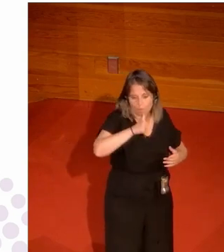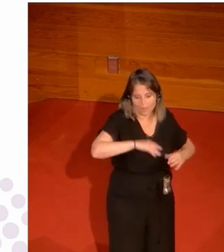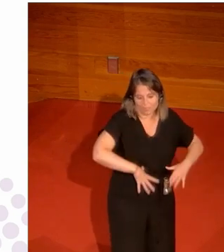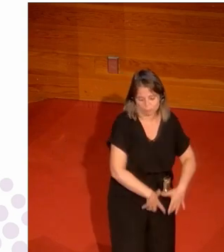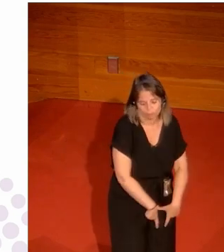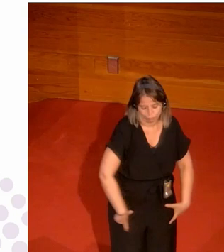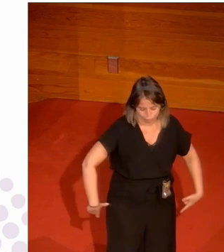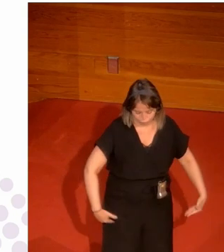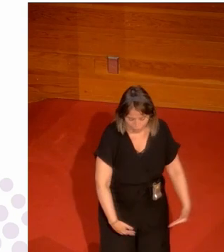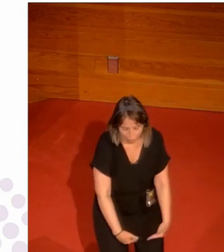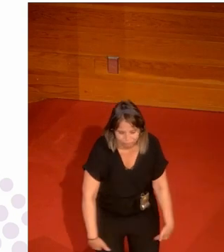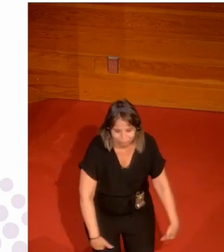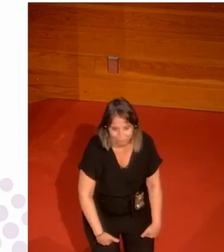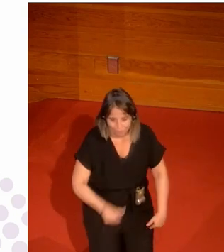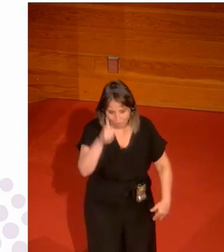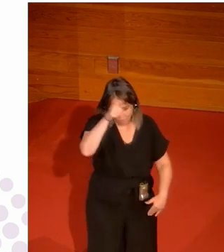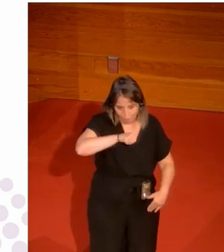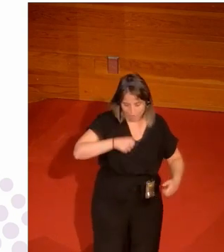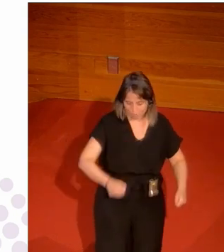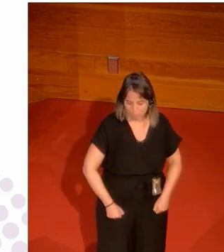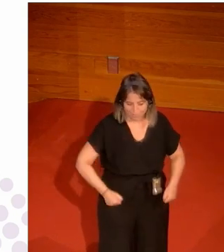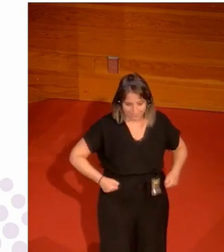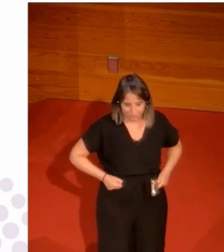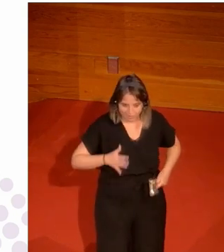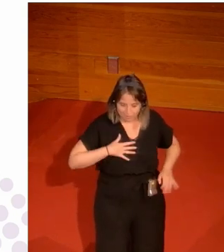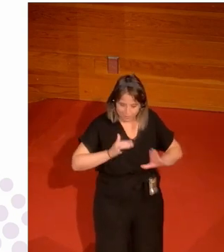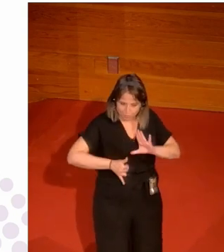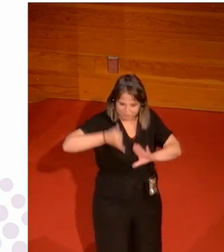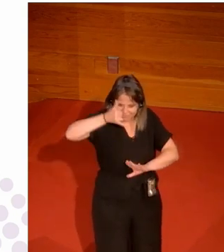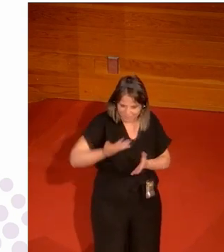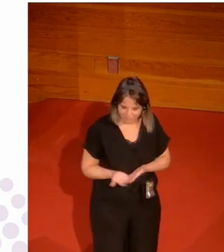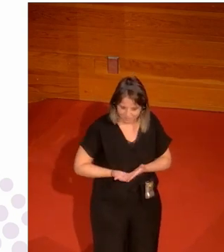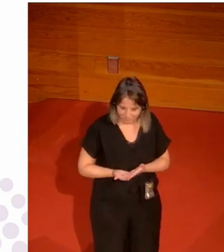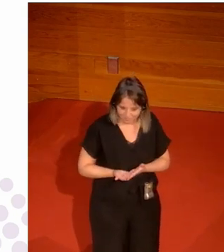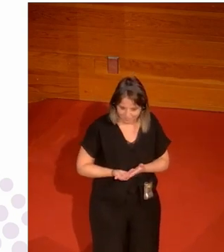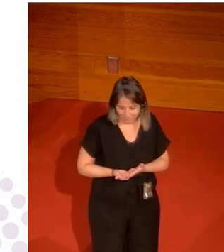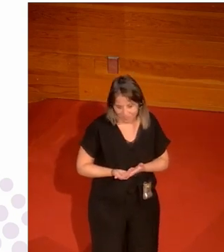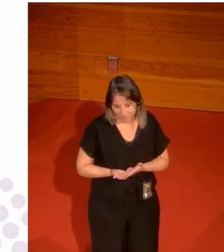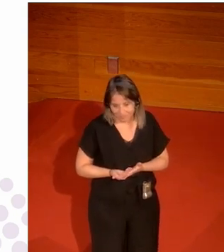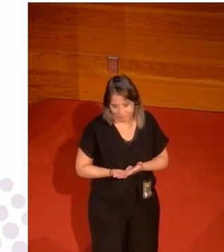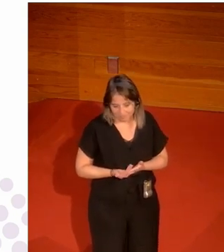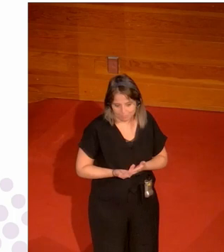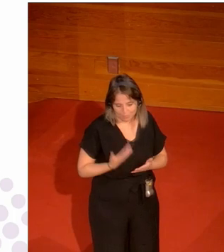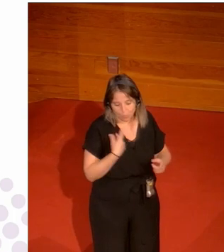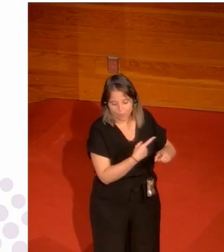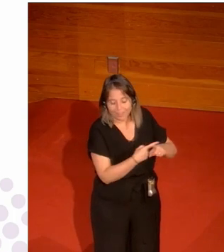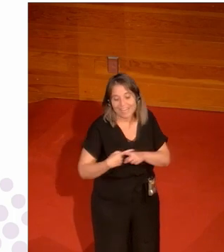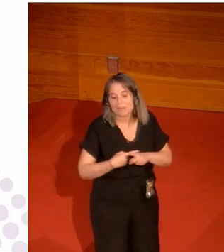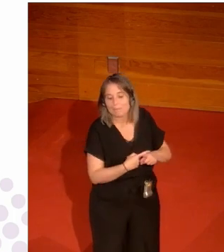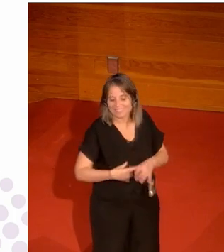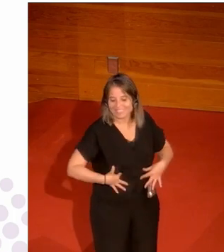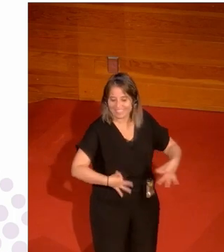unos faldones hasta la rodilla de pantalones ya nosotros nos estáis recortando gastar distribuir el trozo de tela